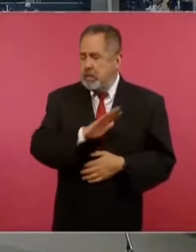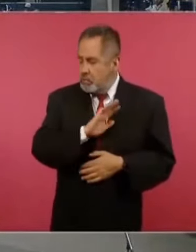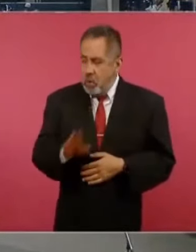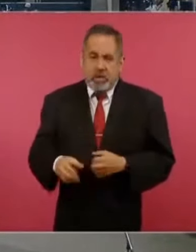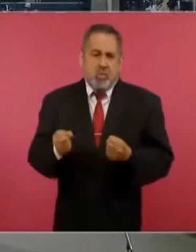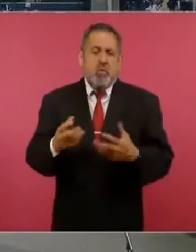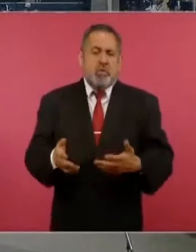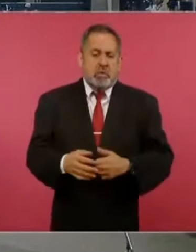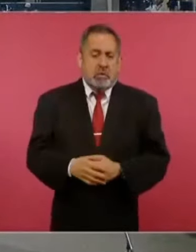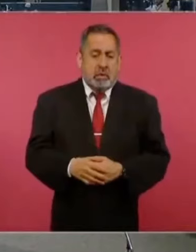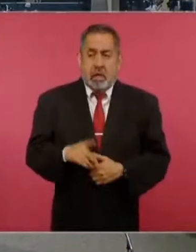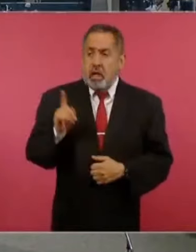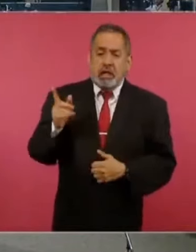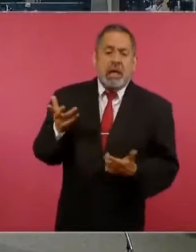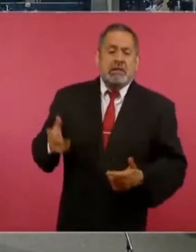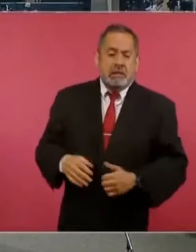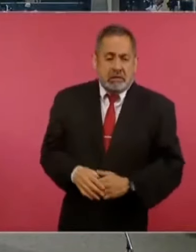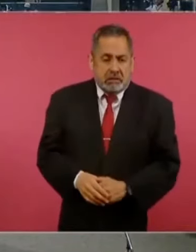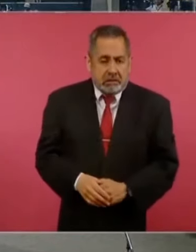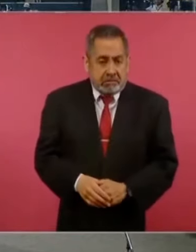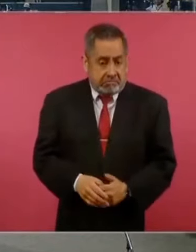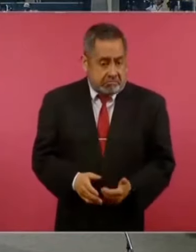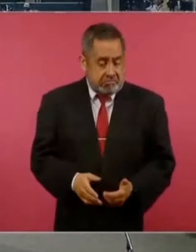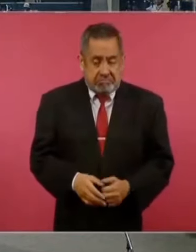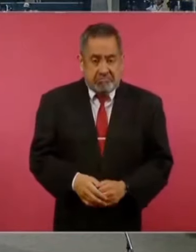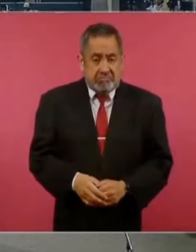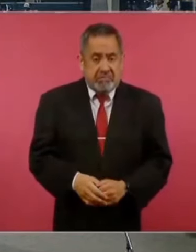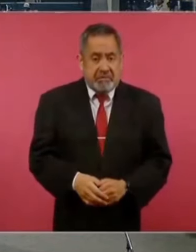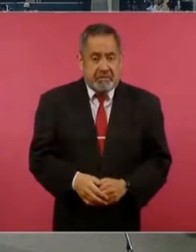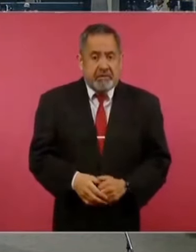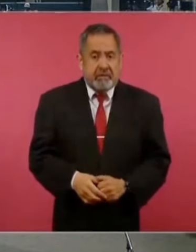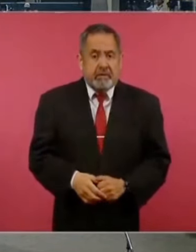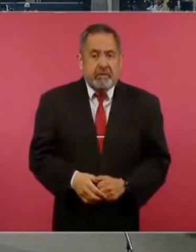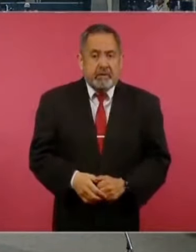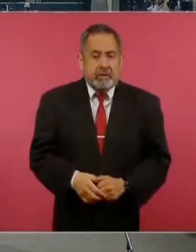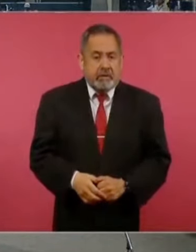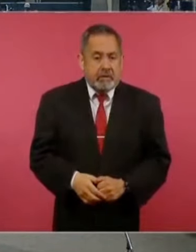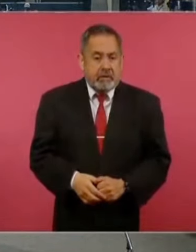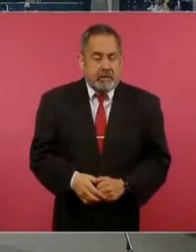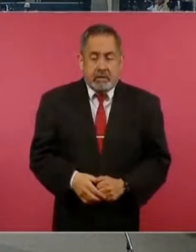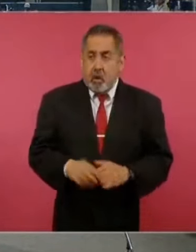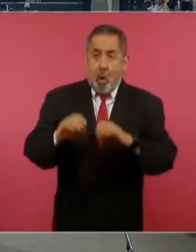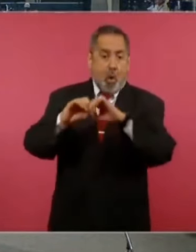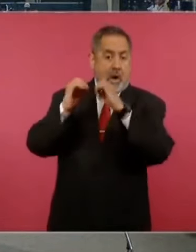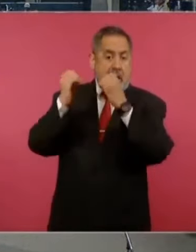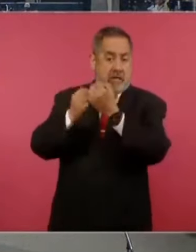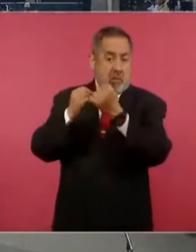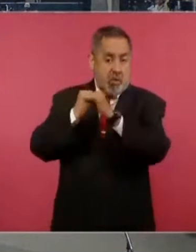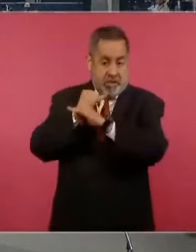¿Y qué hacen los organismos internacionales?